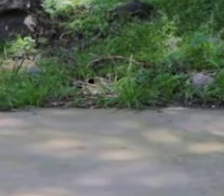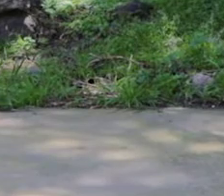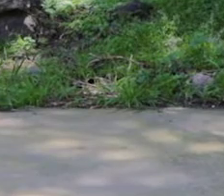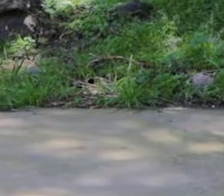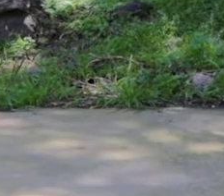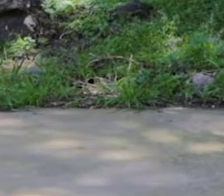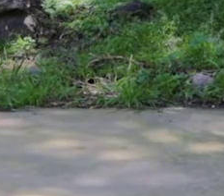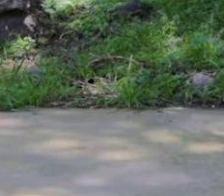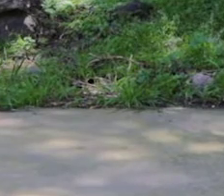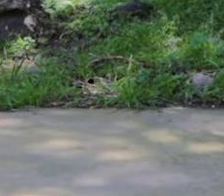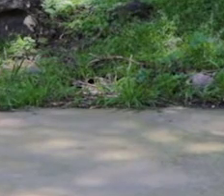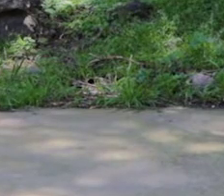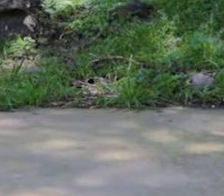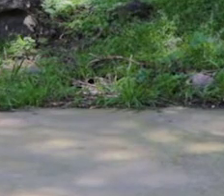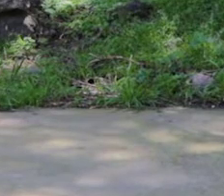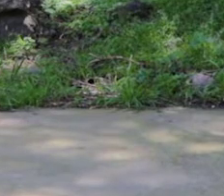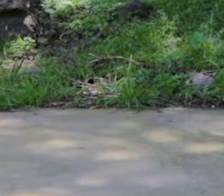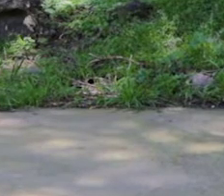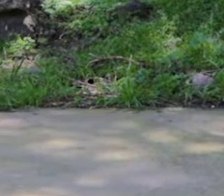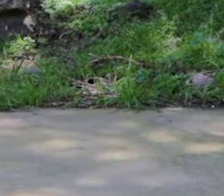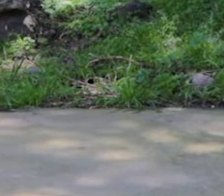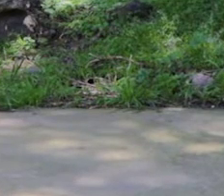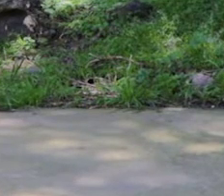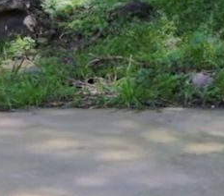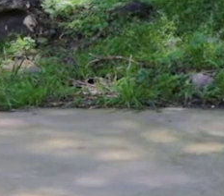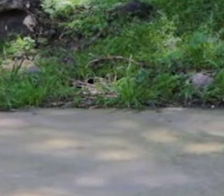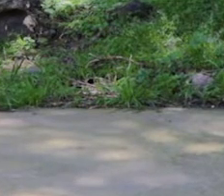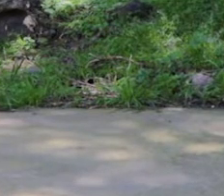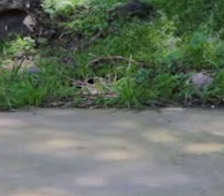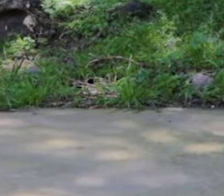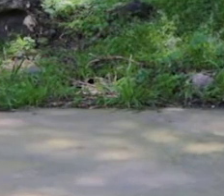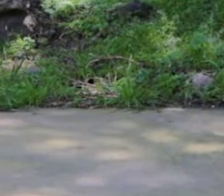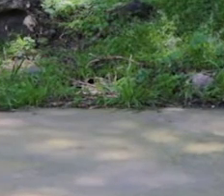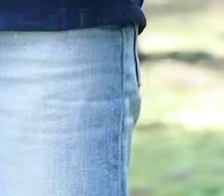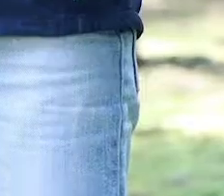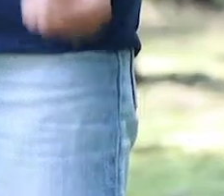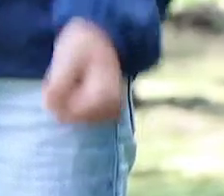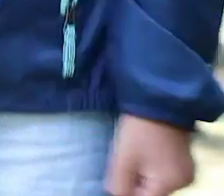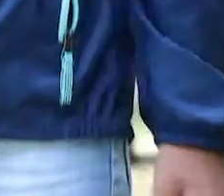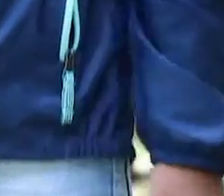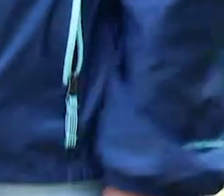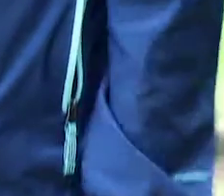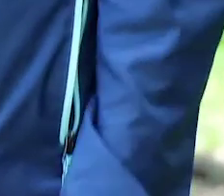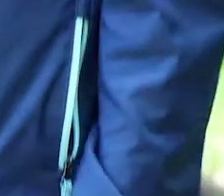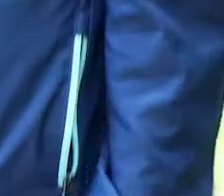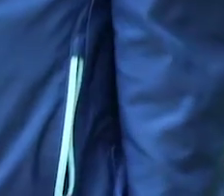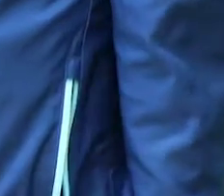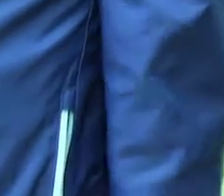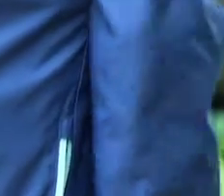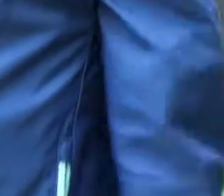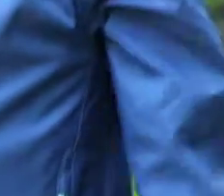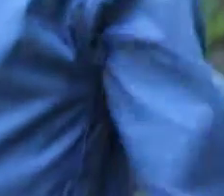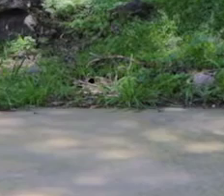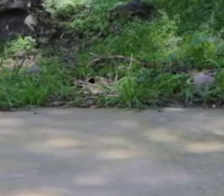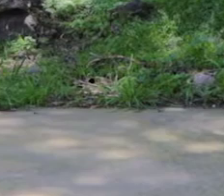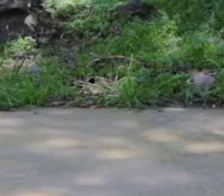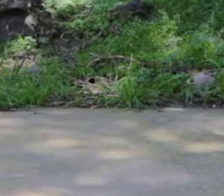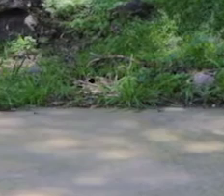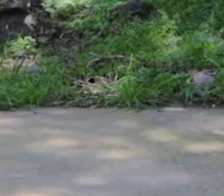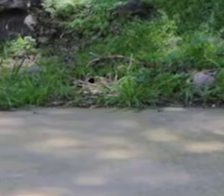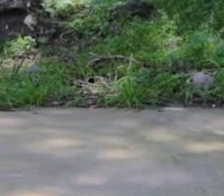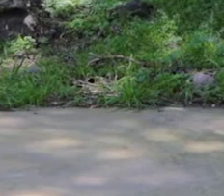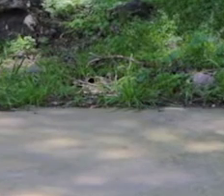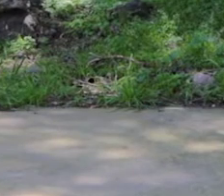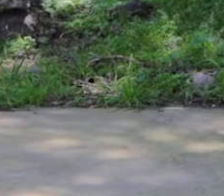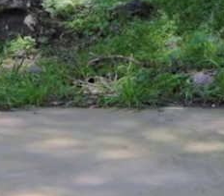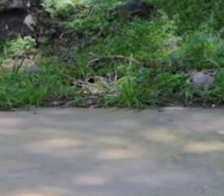con fuerza, que se vea. Otra más, bien, descansamos. Agitamos nuestros brazos, a